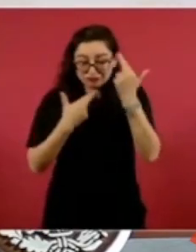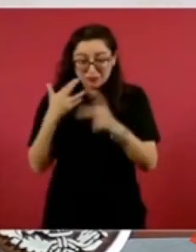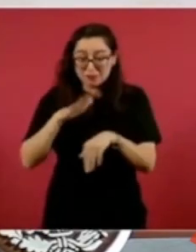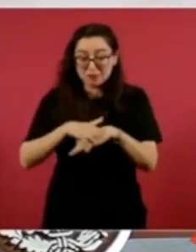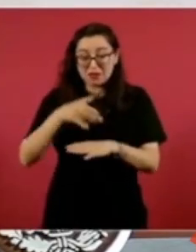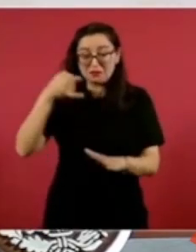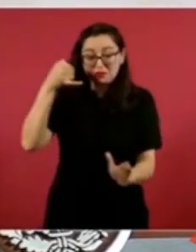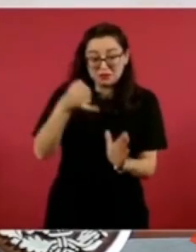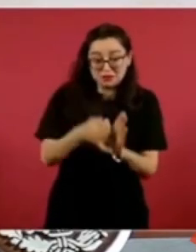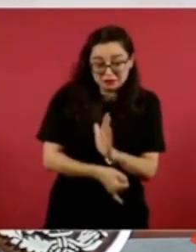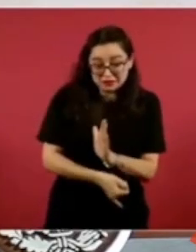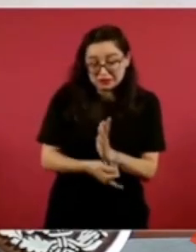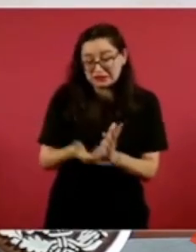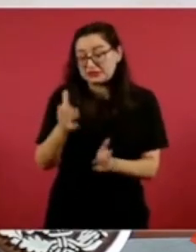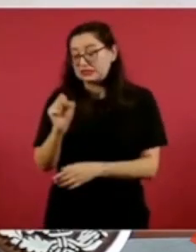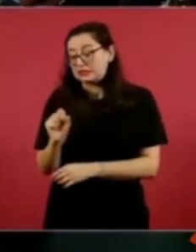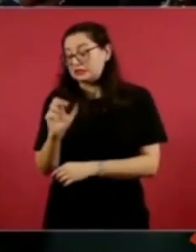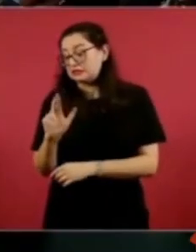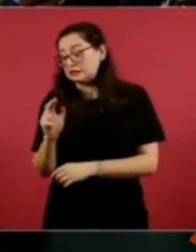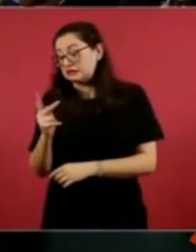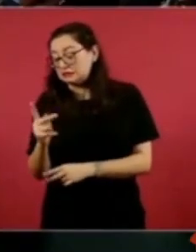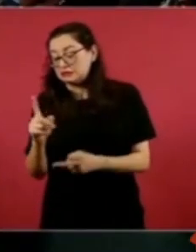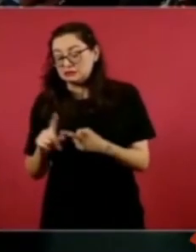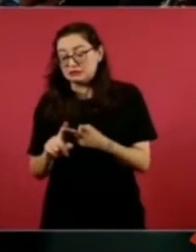Relaciones Exteriores, cuáles son los pasos siguientes.